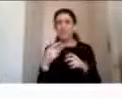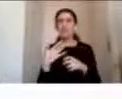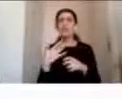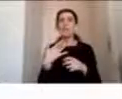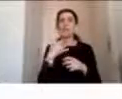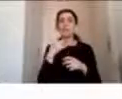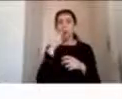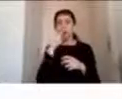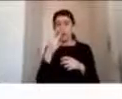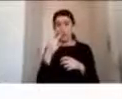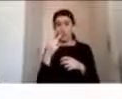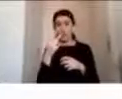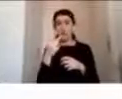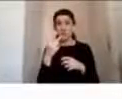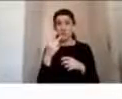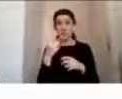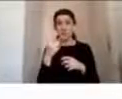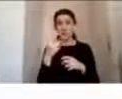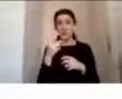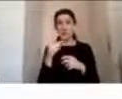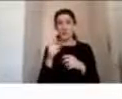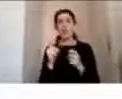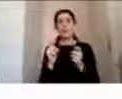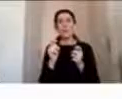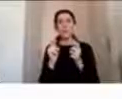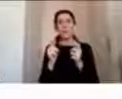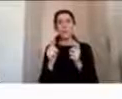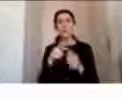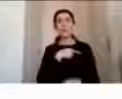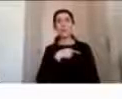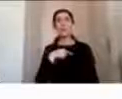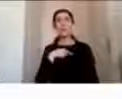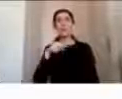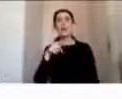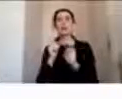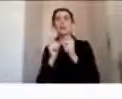percepción del peligro, en el fondo se va a llamar riesgo percibido.